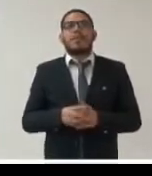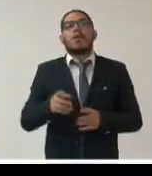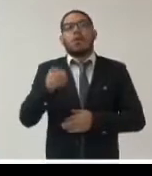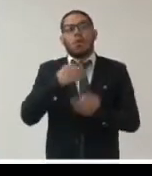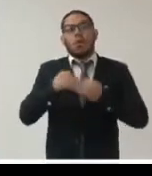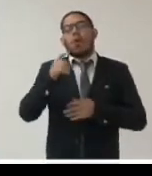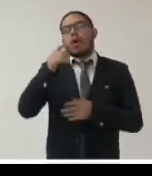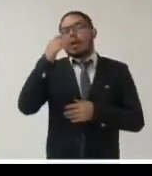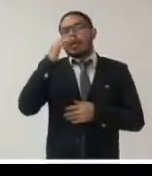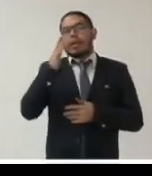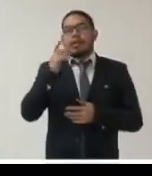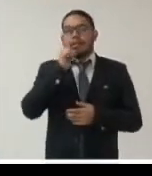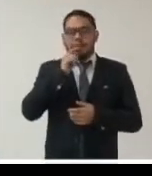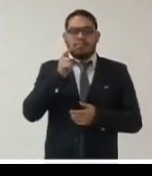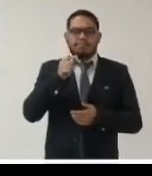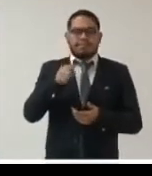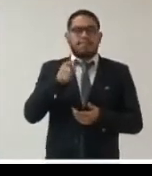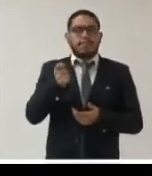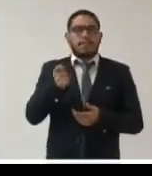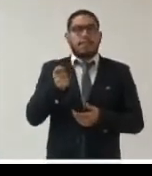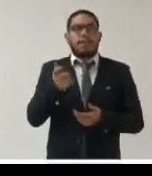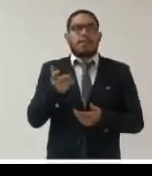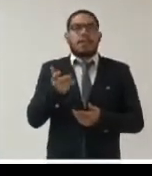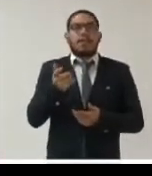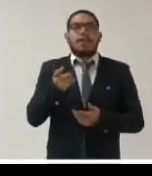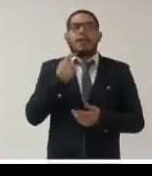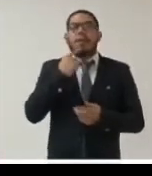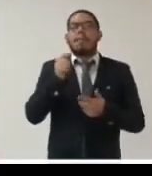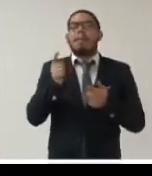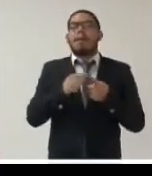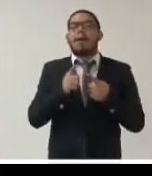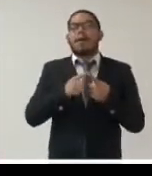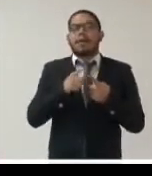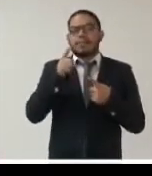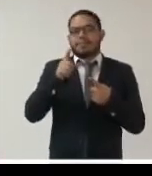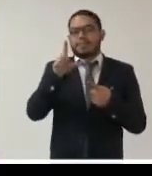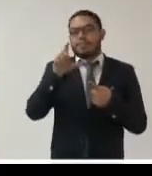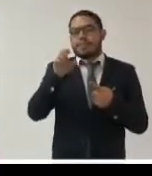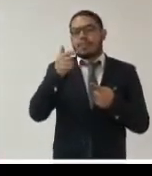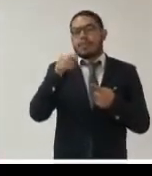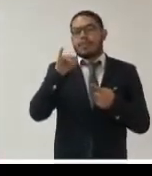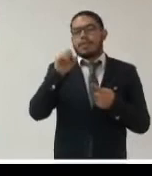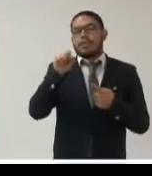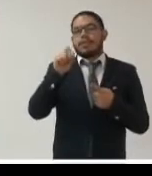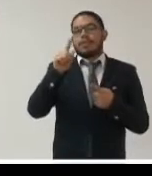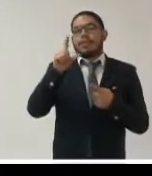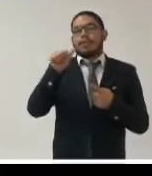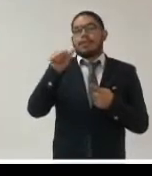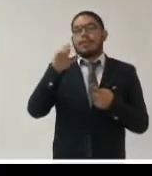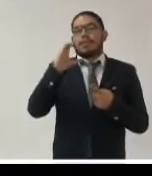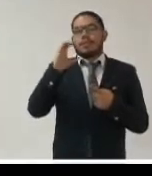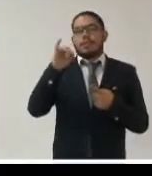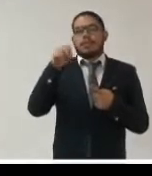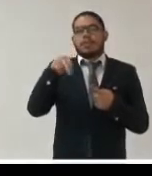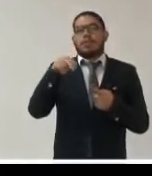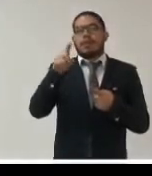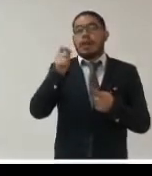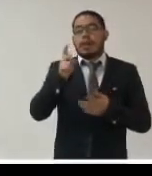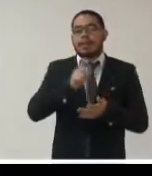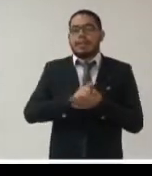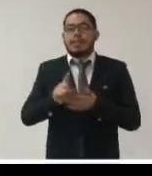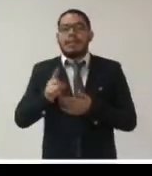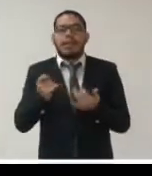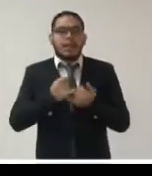coincidencia en este sentido en primer lugar que mencionaría la legislación el derecho de acceso a la información es un derecho llave